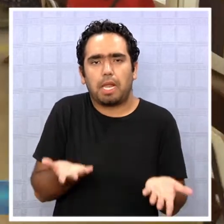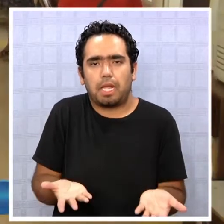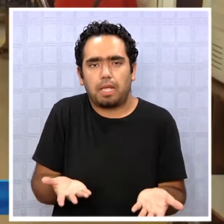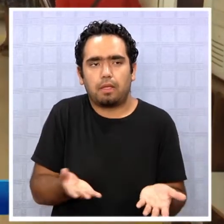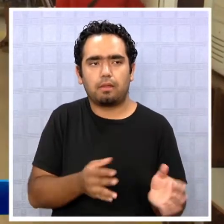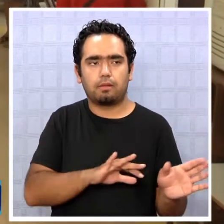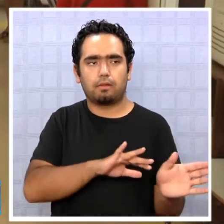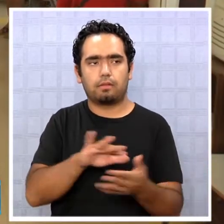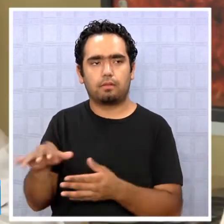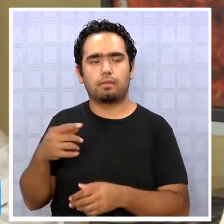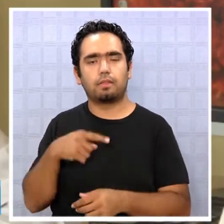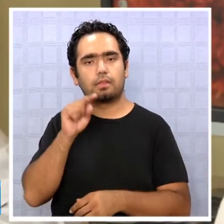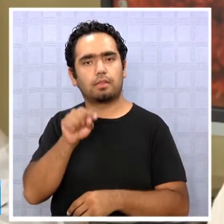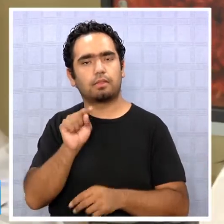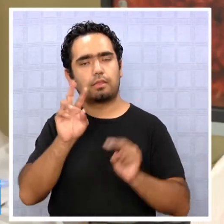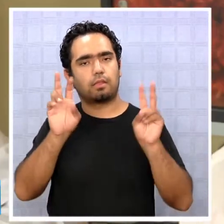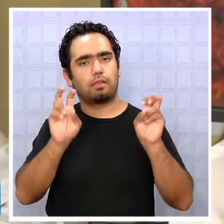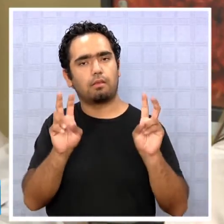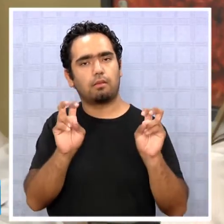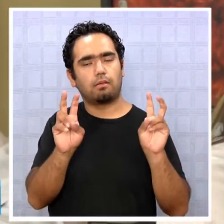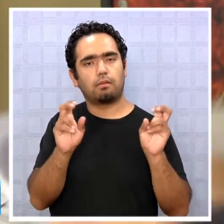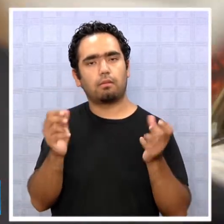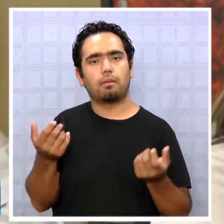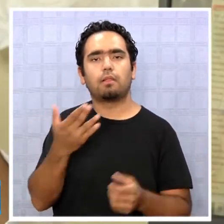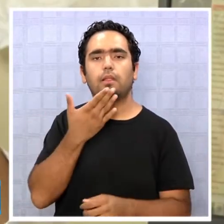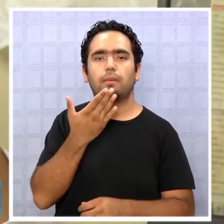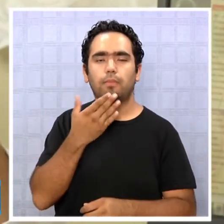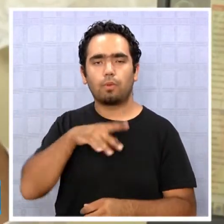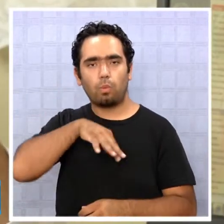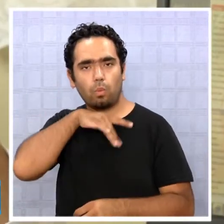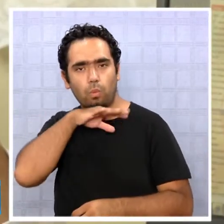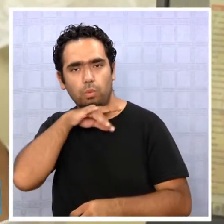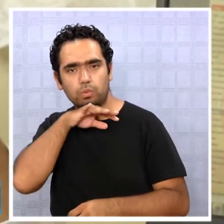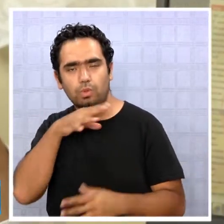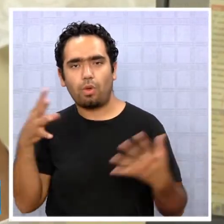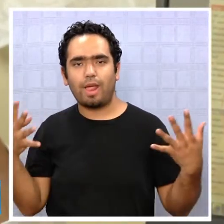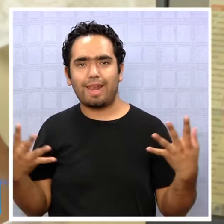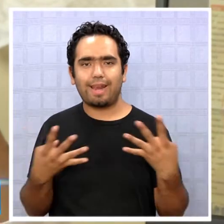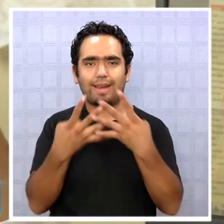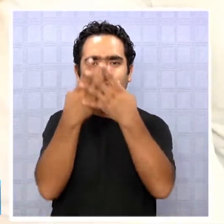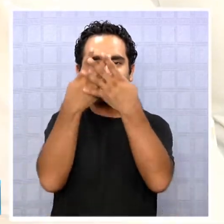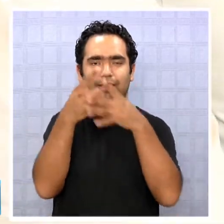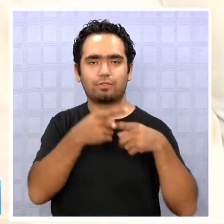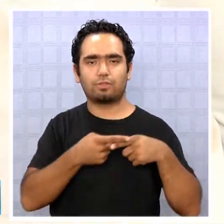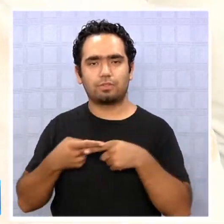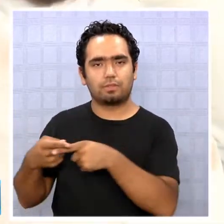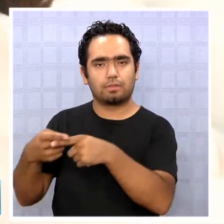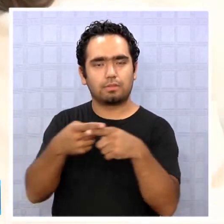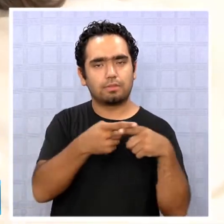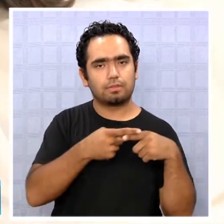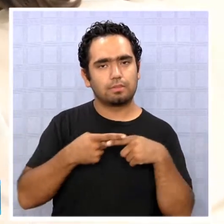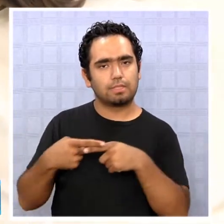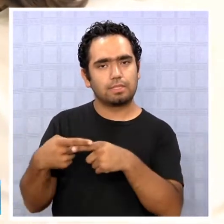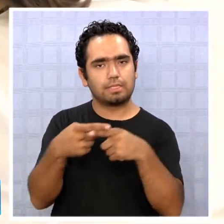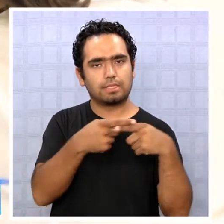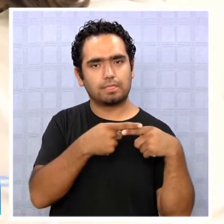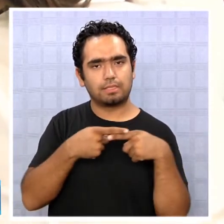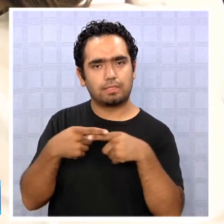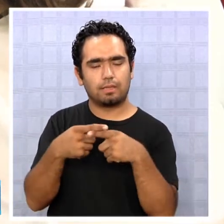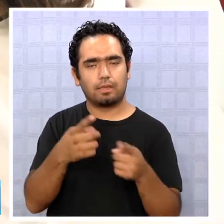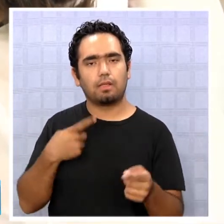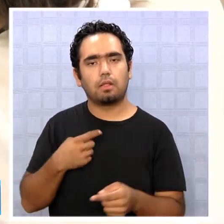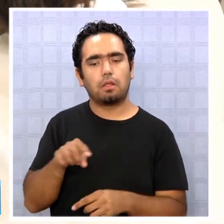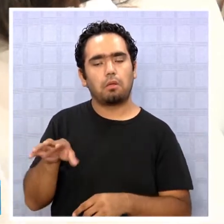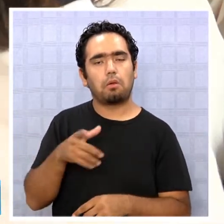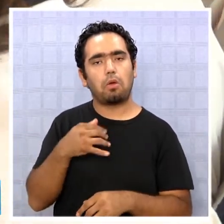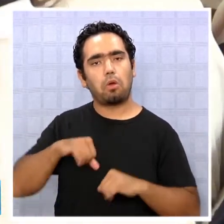tecnológico es el uso de las redes sociales, espacio donde los jóvenes se desenvuelven con facilidad y que podría hacer